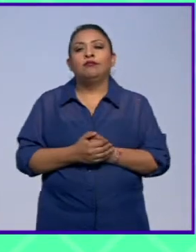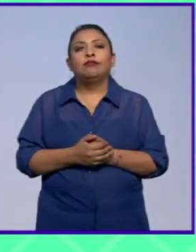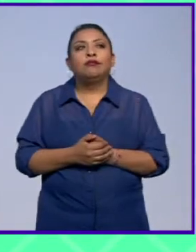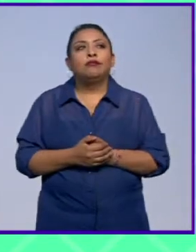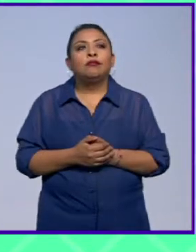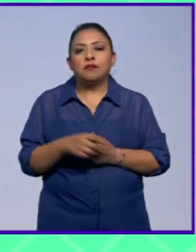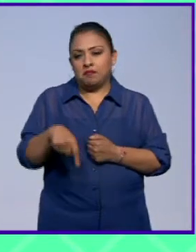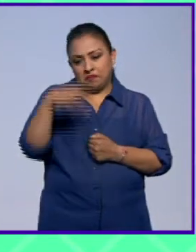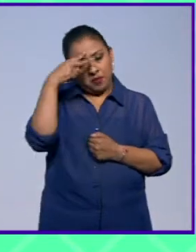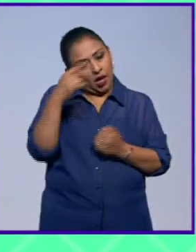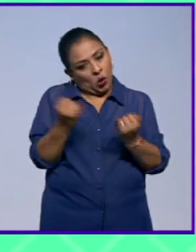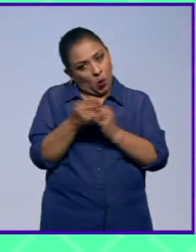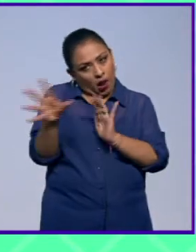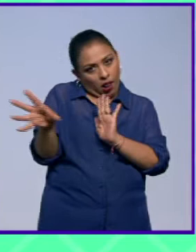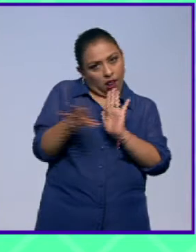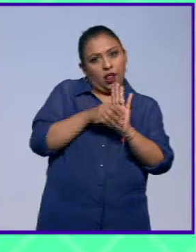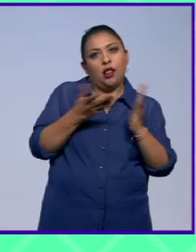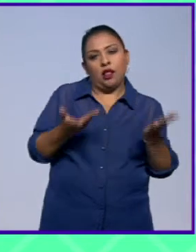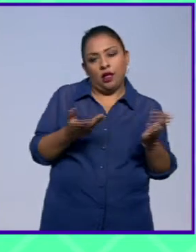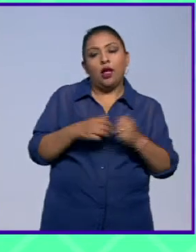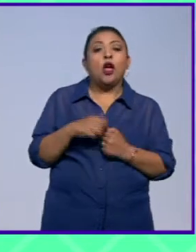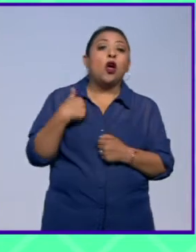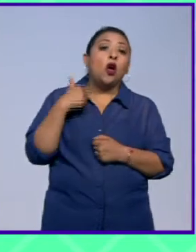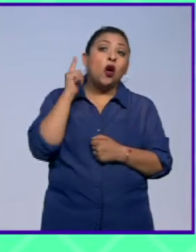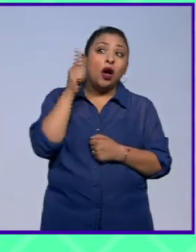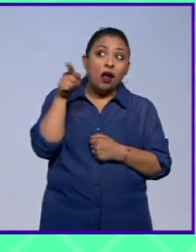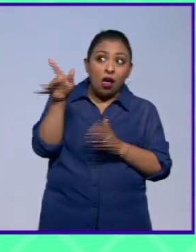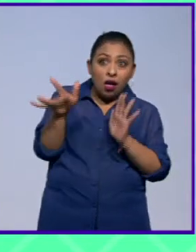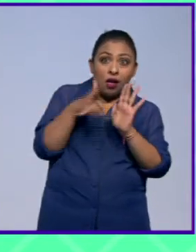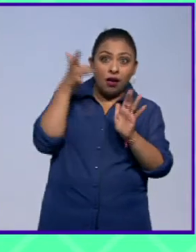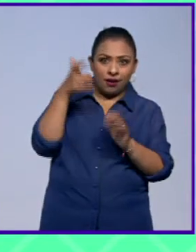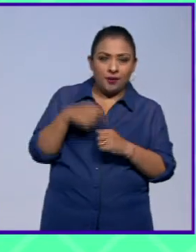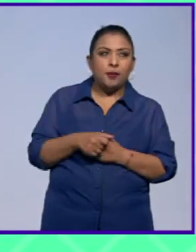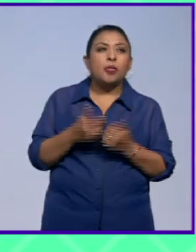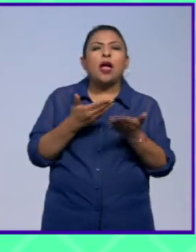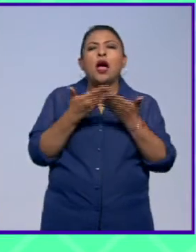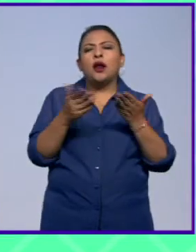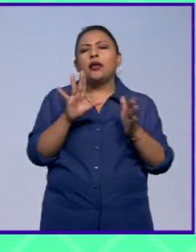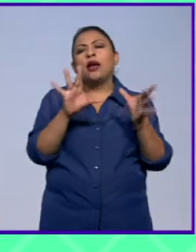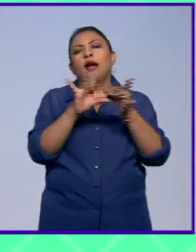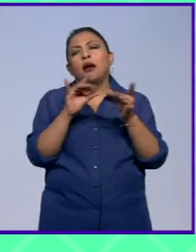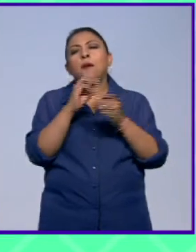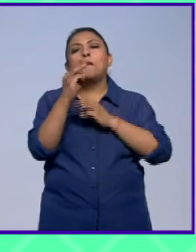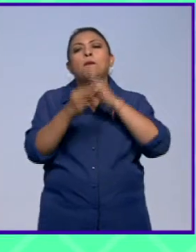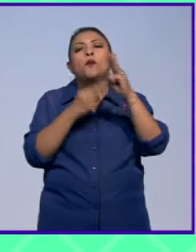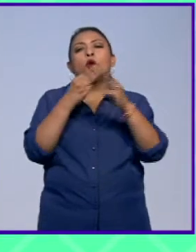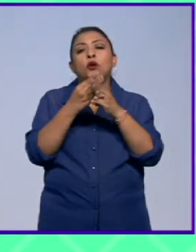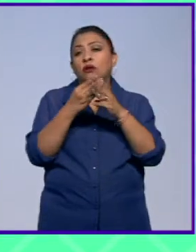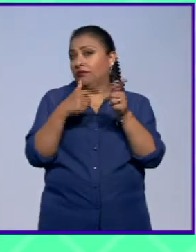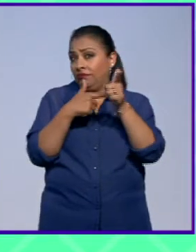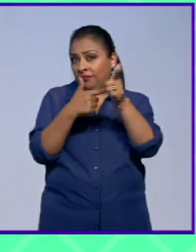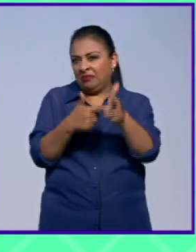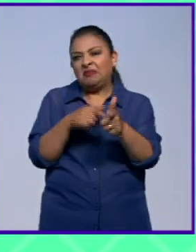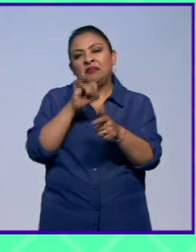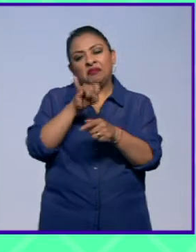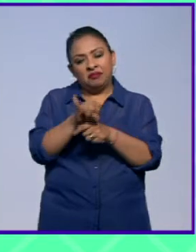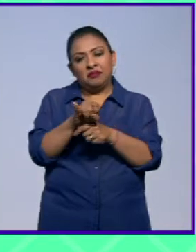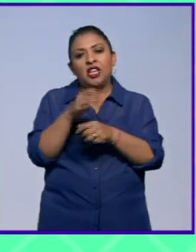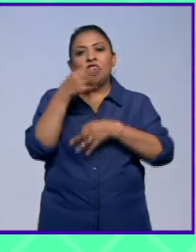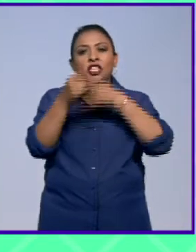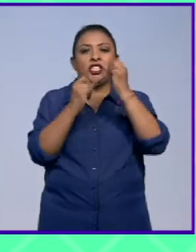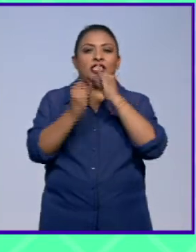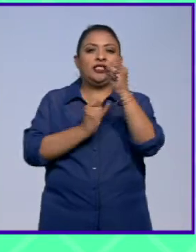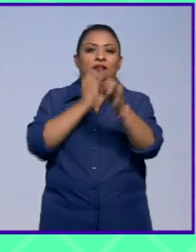en México también se siga este gran ejemplo y ya que estamos recorriendo el mundo Laura ¿nos seguimos? Nos seguimos